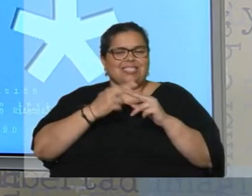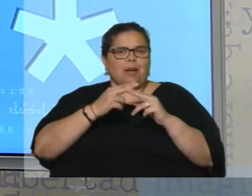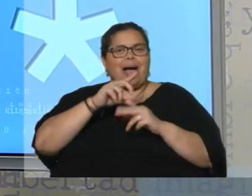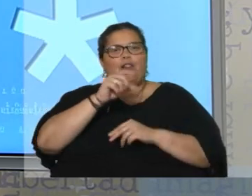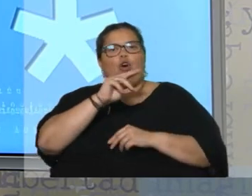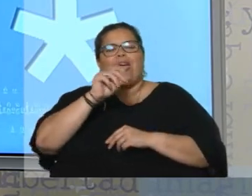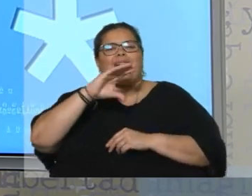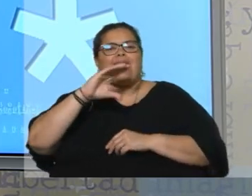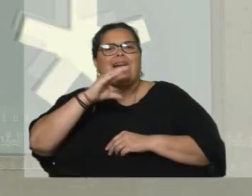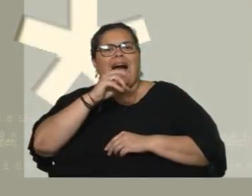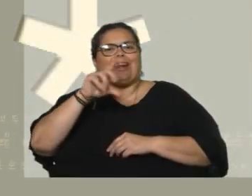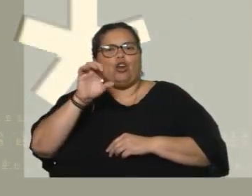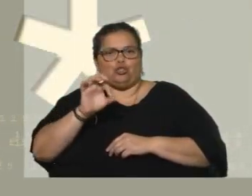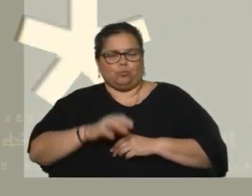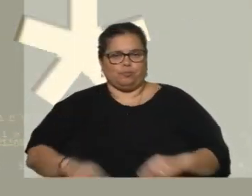hogar.